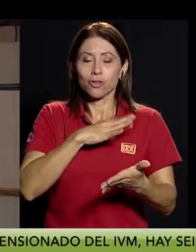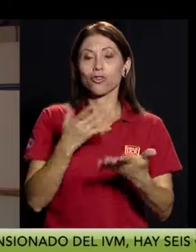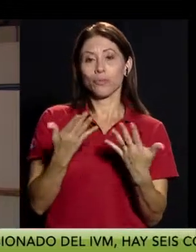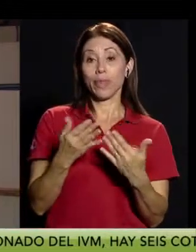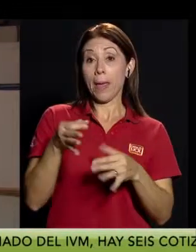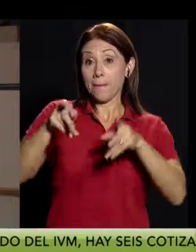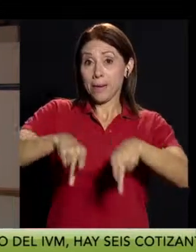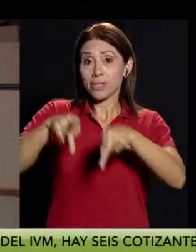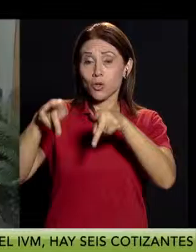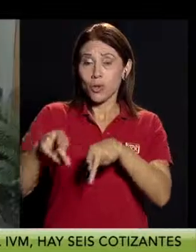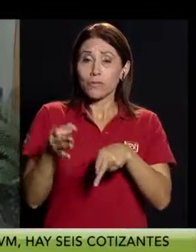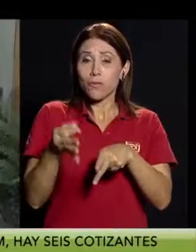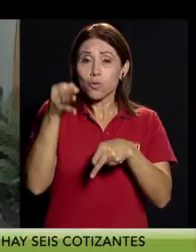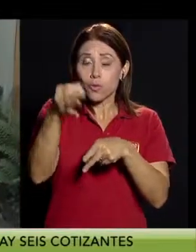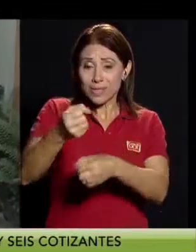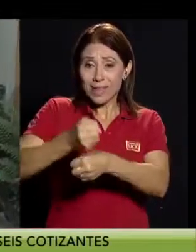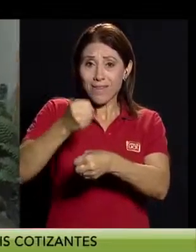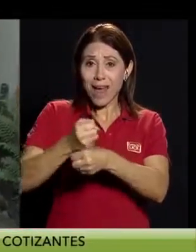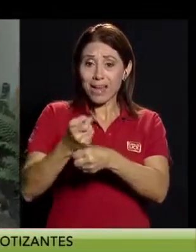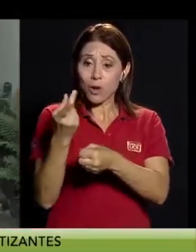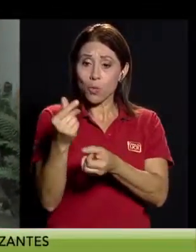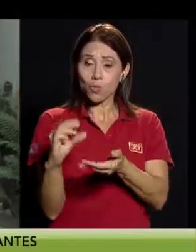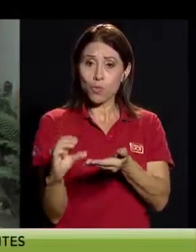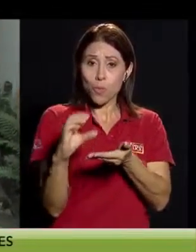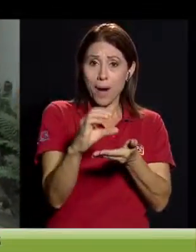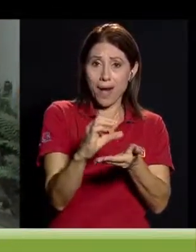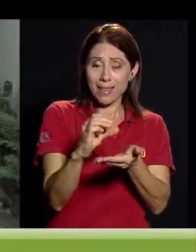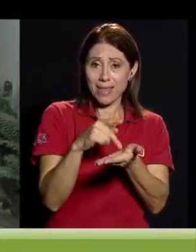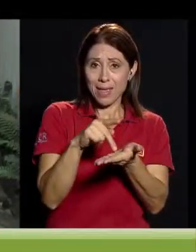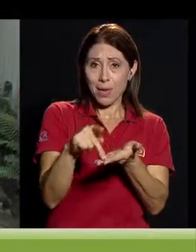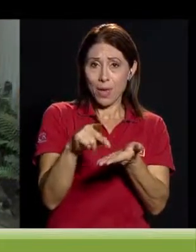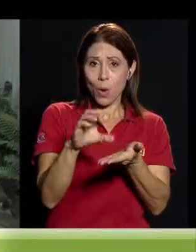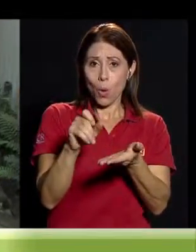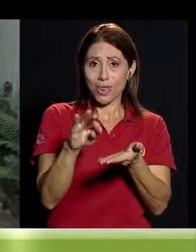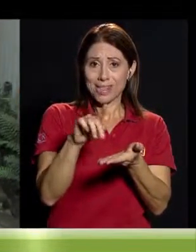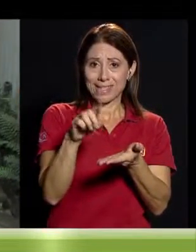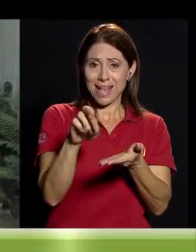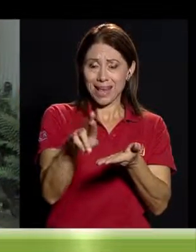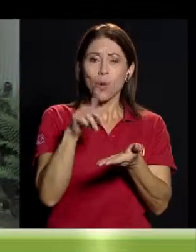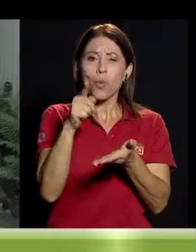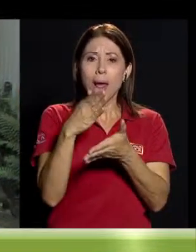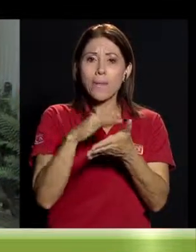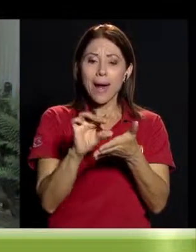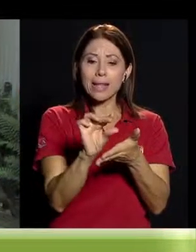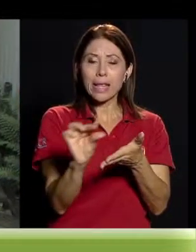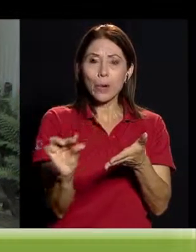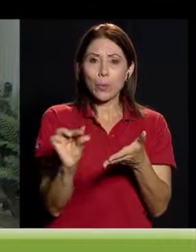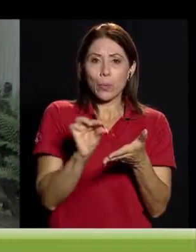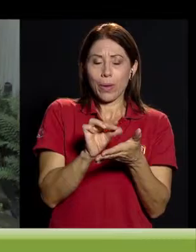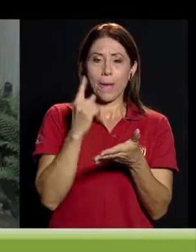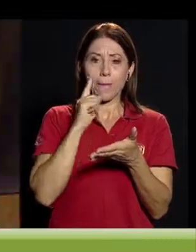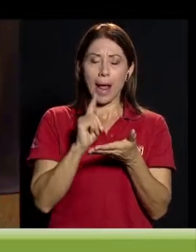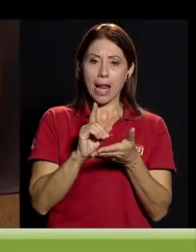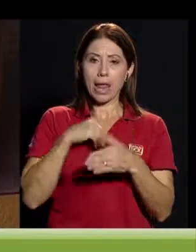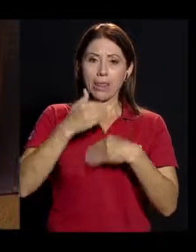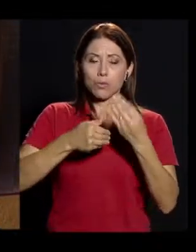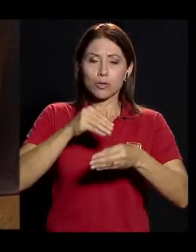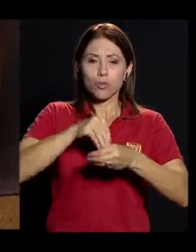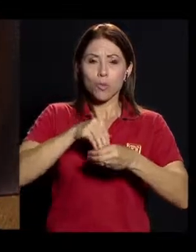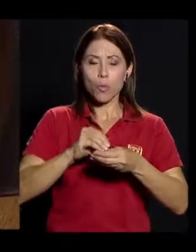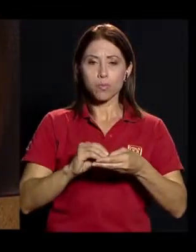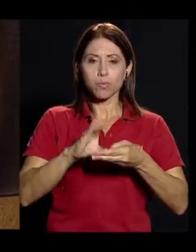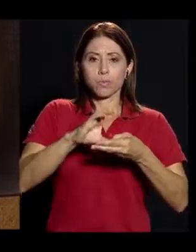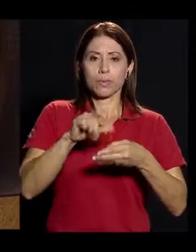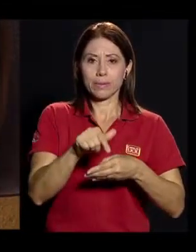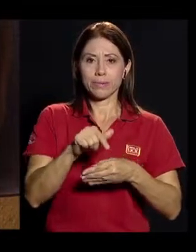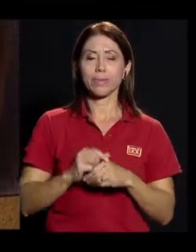futuros aportantes al sistema, una parte de lo que van a tener que aportar va a tener que ser para llenar ese hueco. El